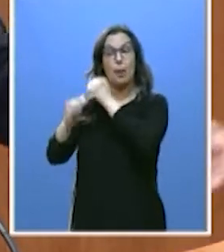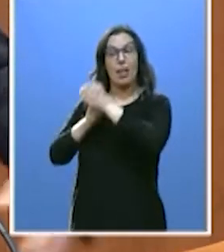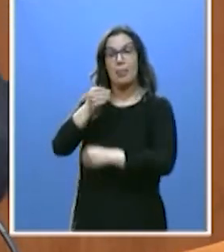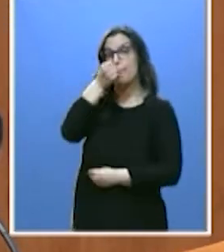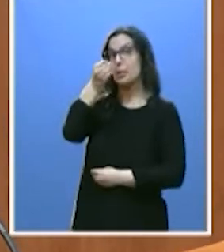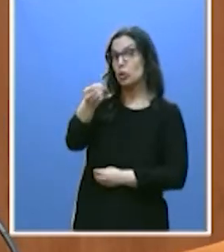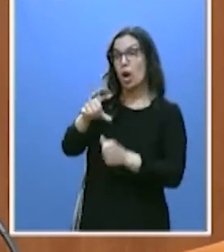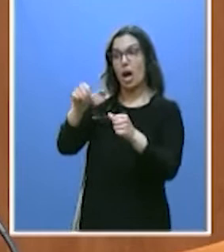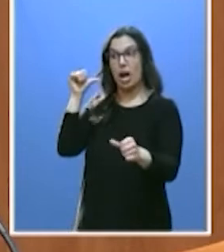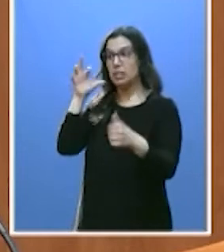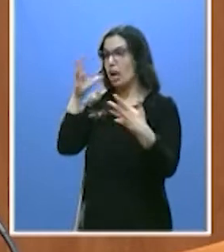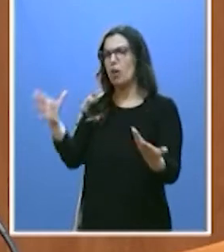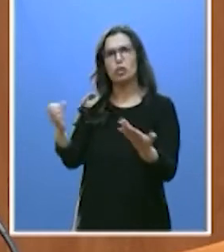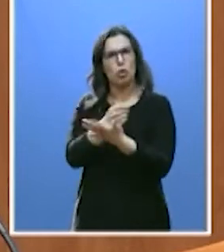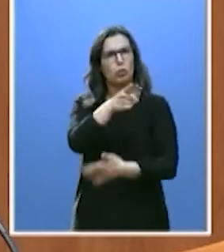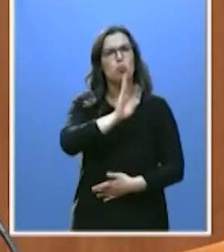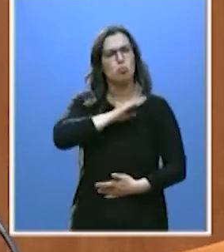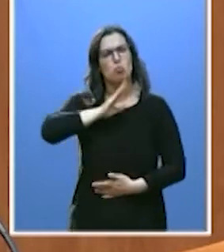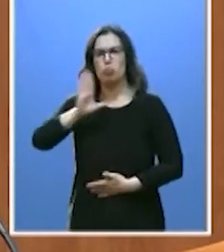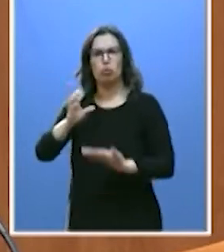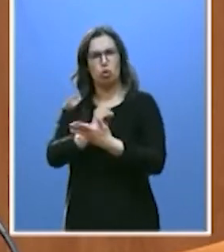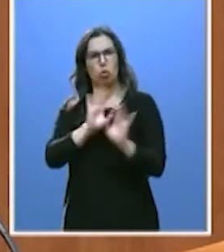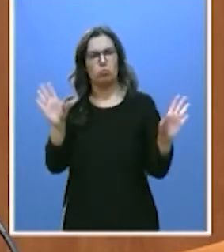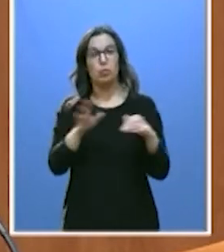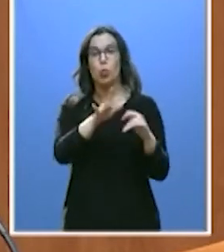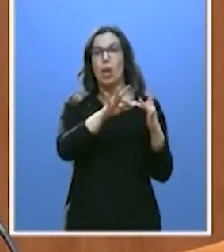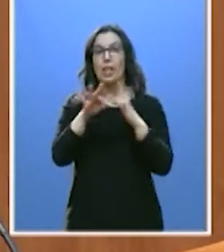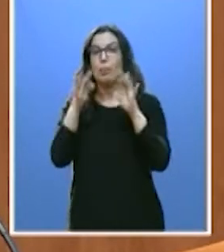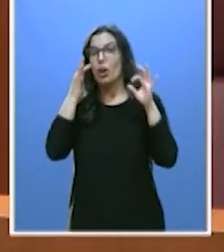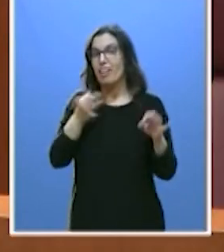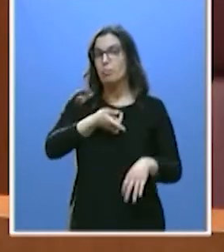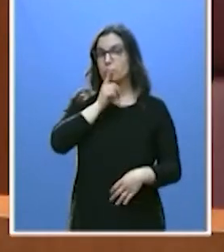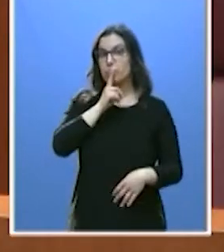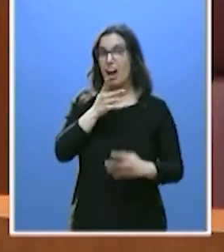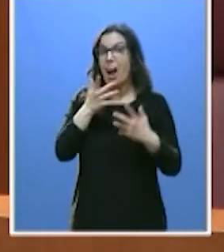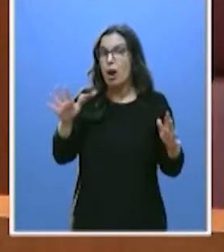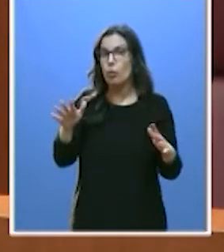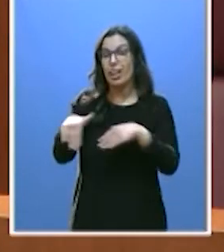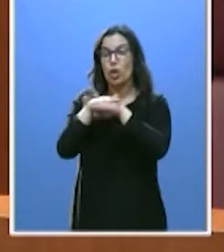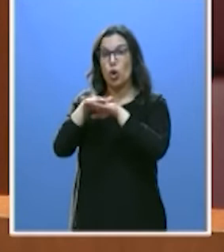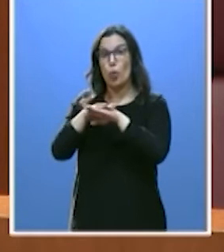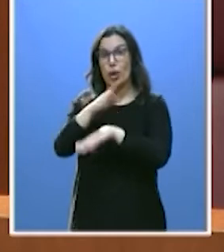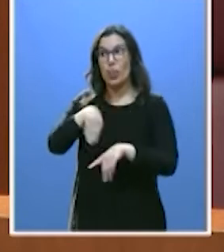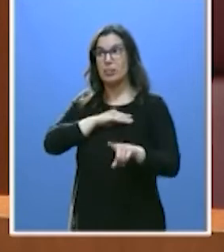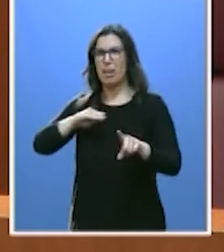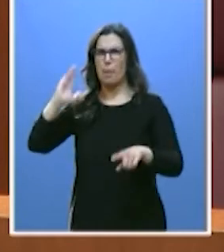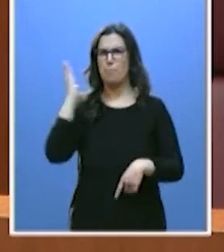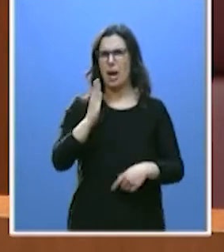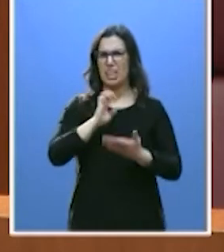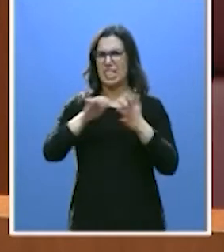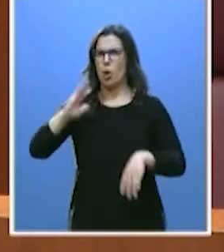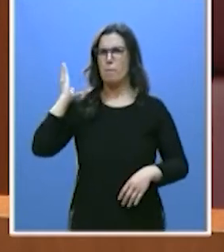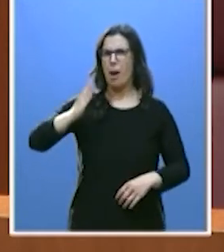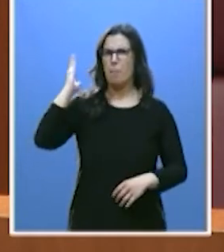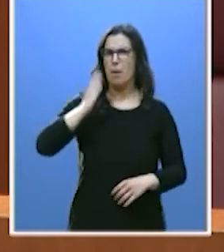alianzas, las de ahora, todas ellas. Un líder que calla ante las ofensas reiteradas del Gobierno a esta comunidad. Un